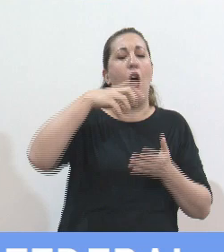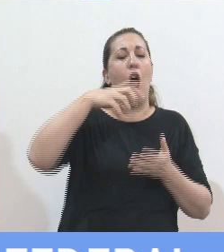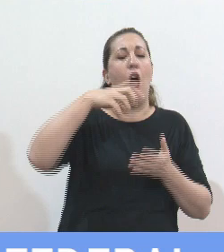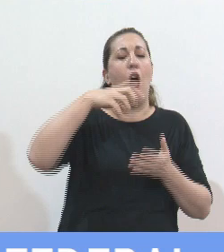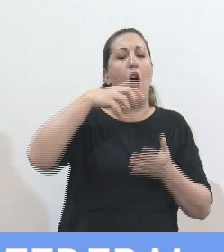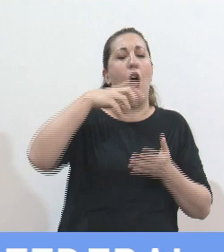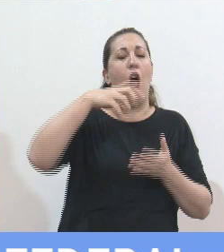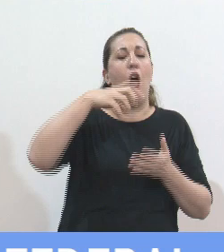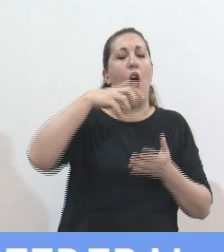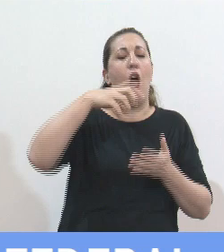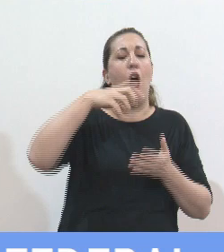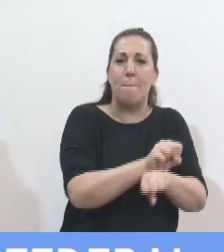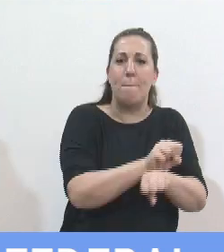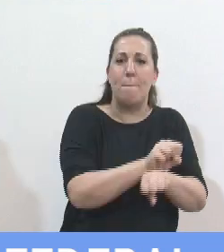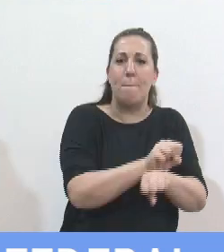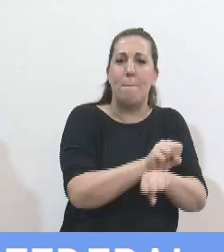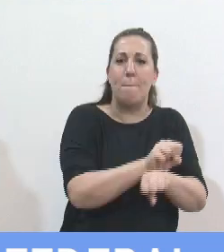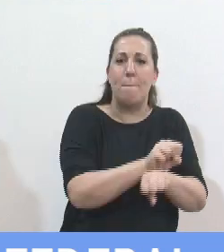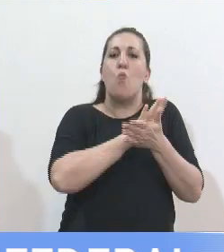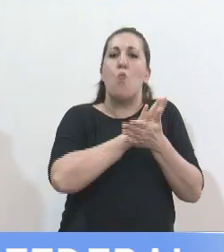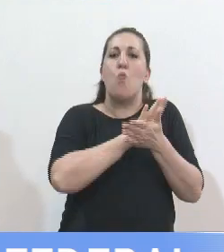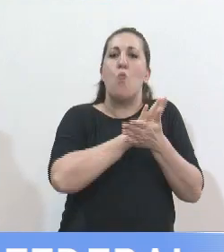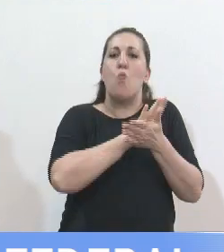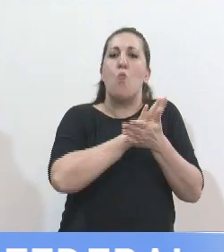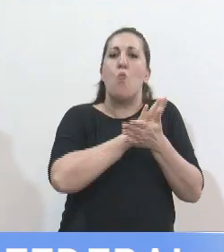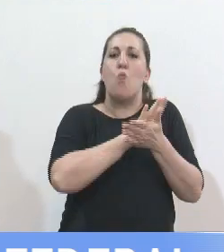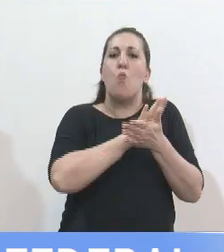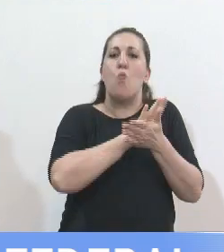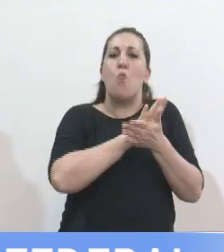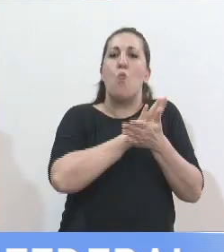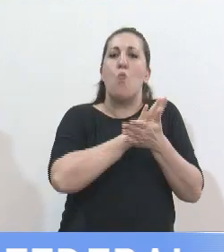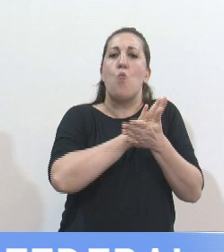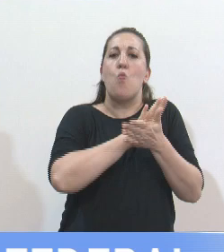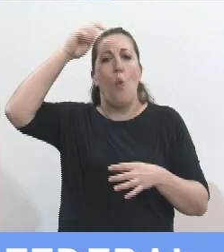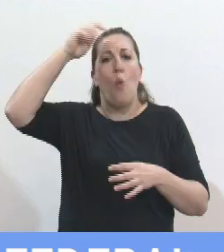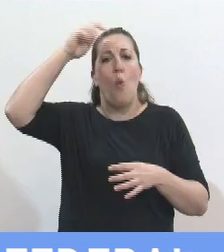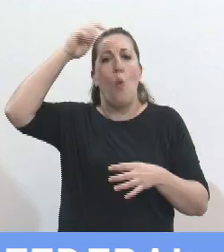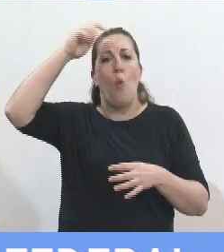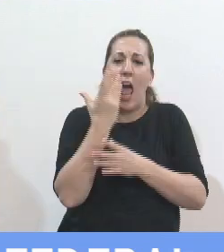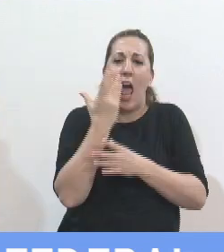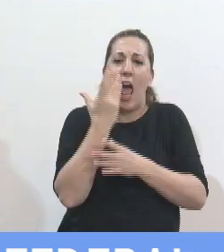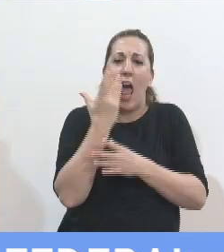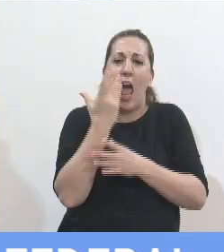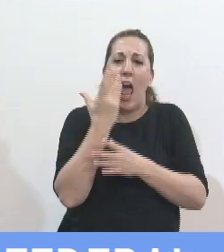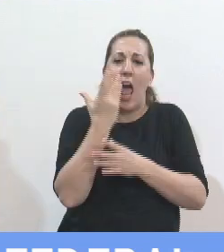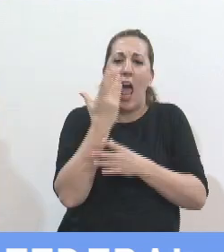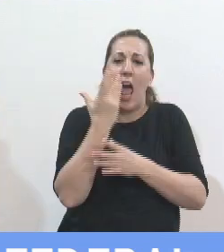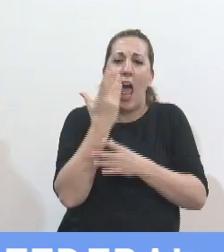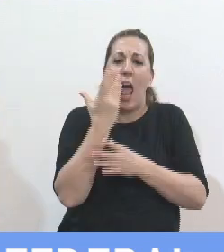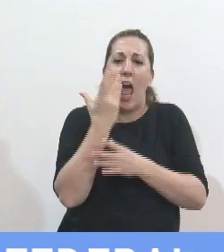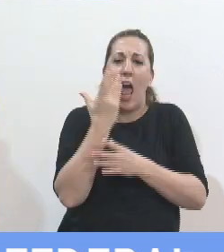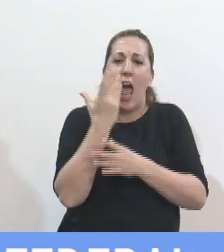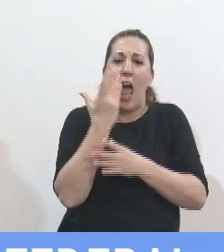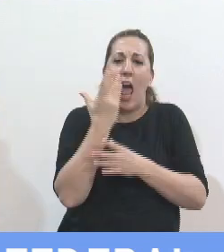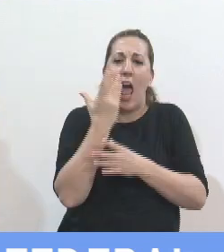materia penal, extensión de la jurisdicción de algunos nuevos juzgados, creación de cargos de defensores oficiales y fiscales federales.